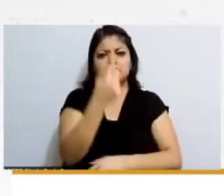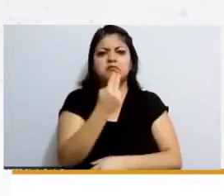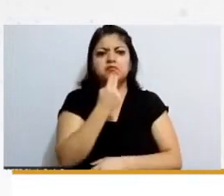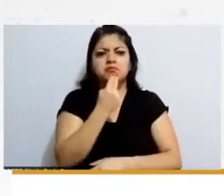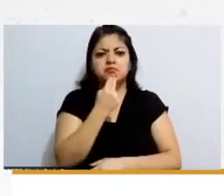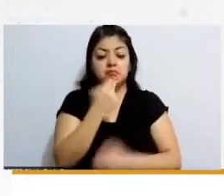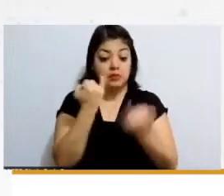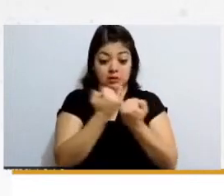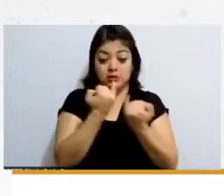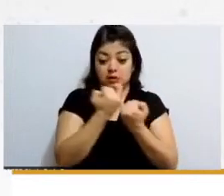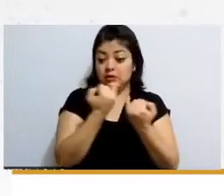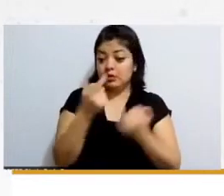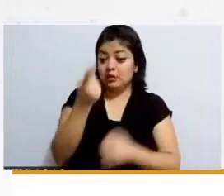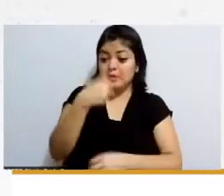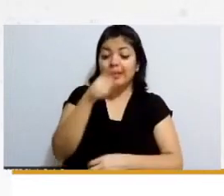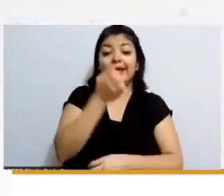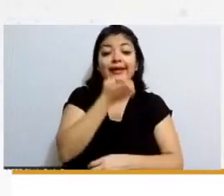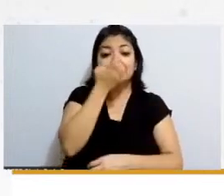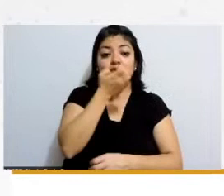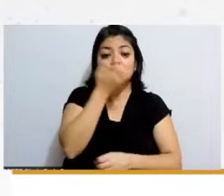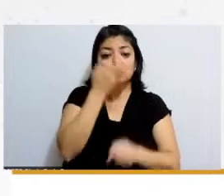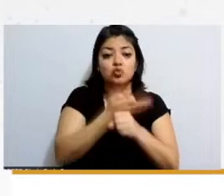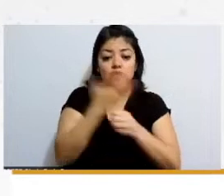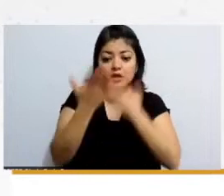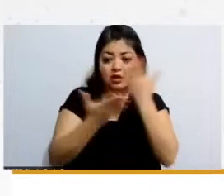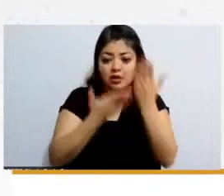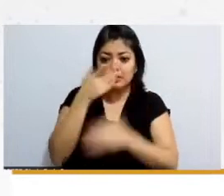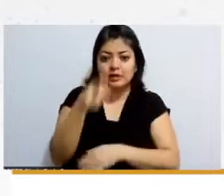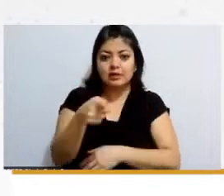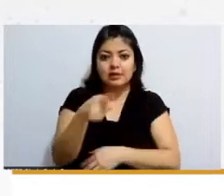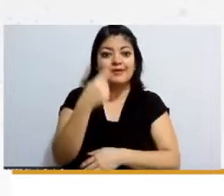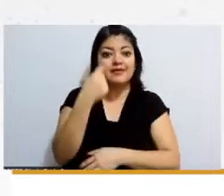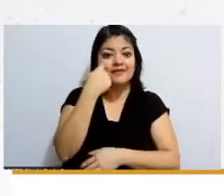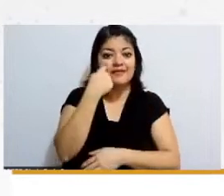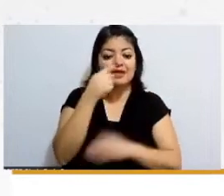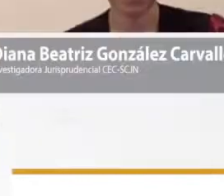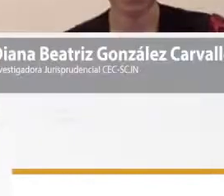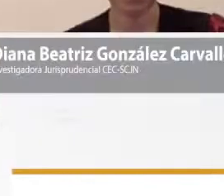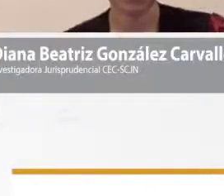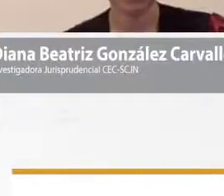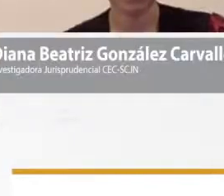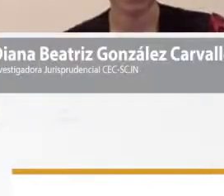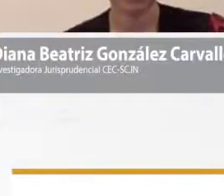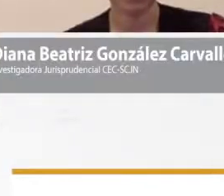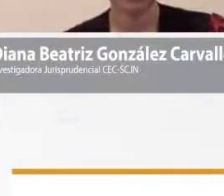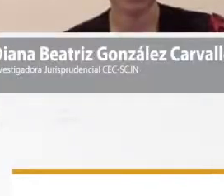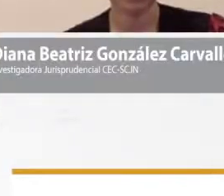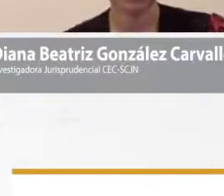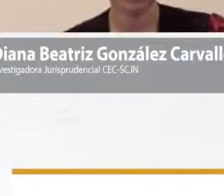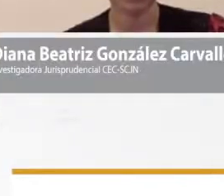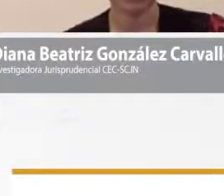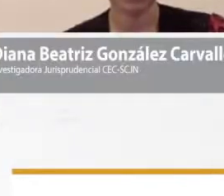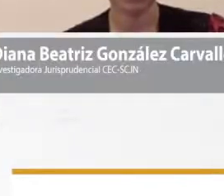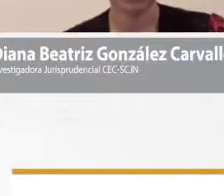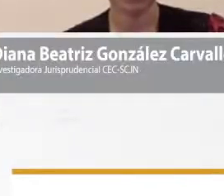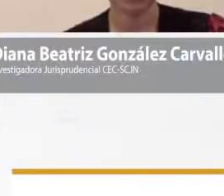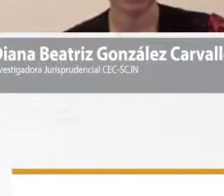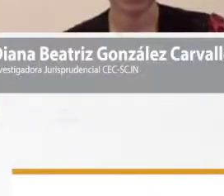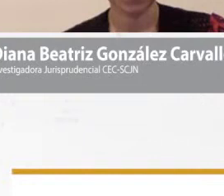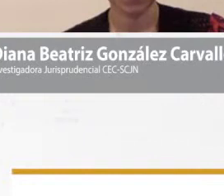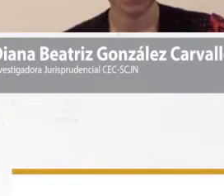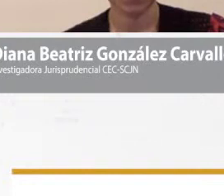a los estudiantes para poderlos inducir a cómo es la argumentación jurídica que creo que esto es algo muy